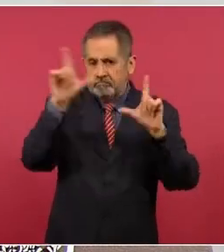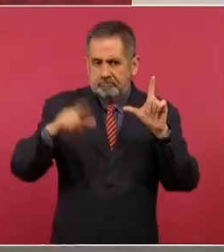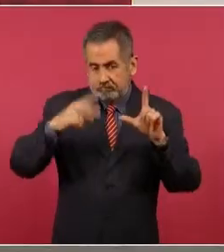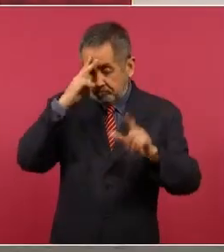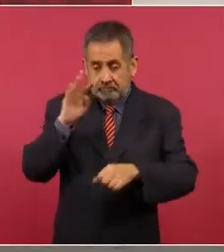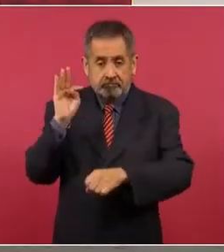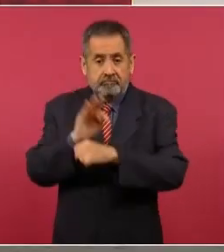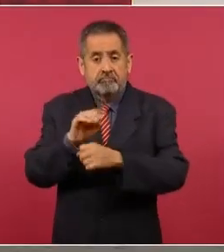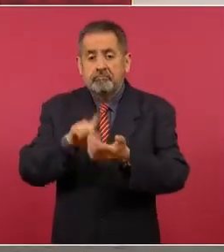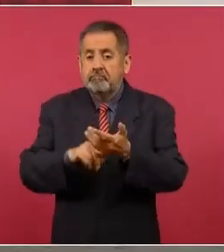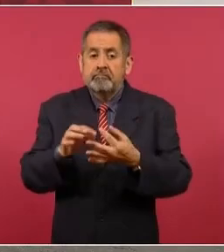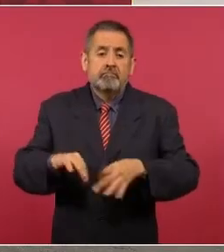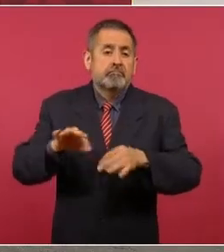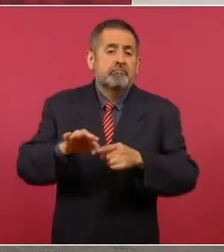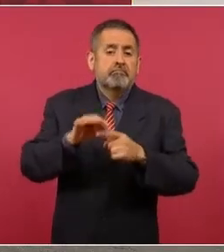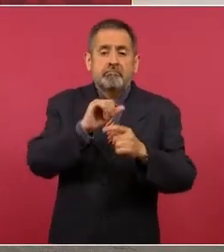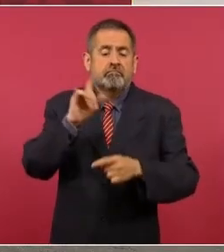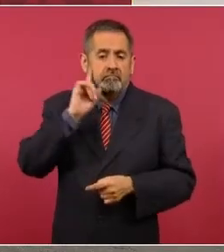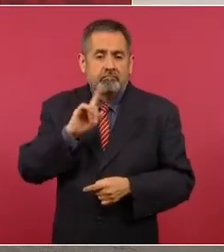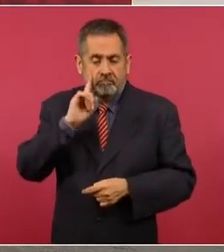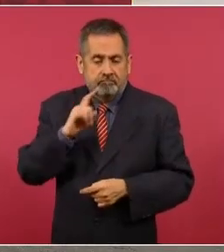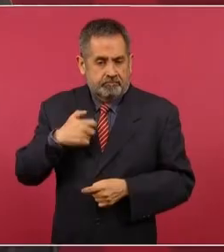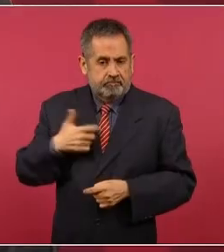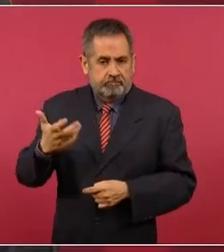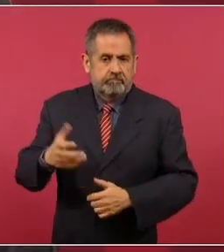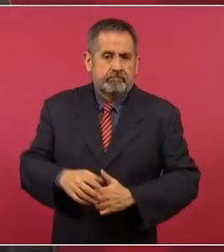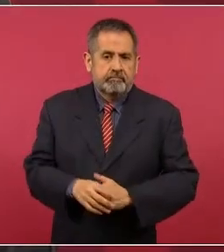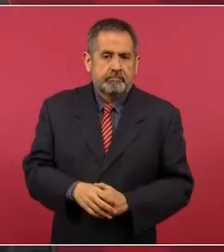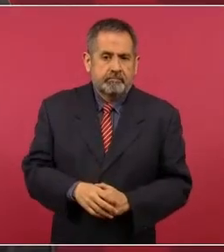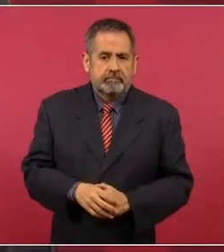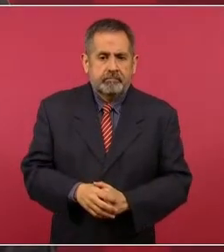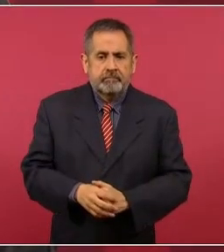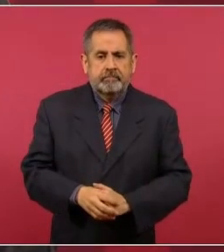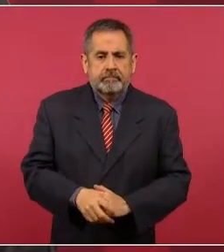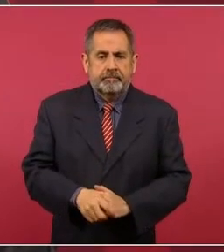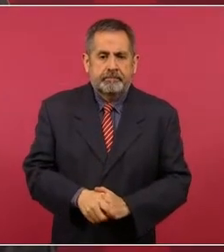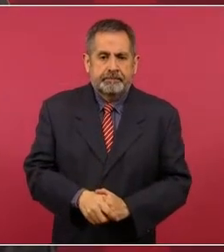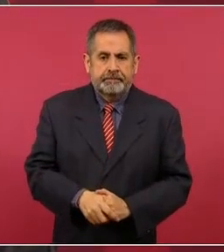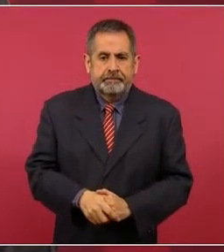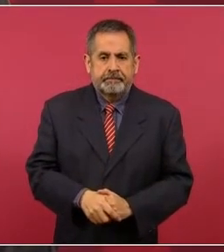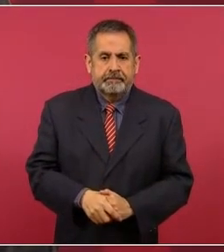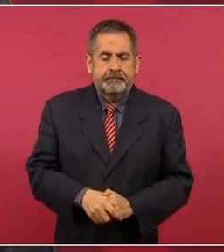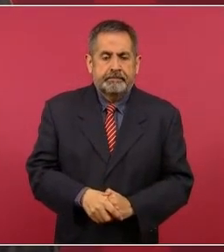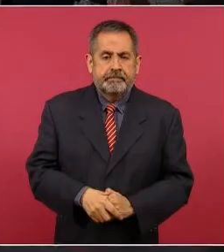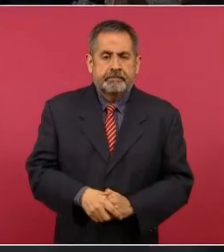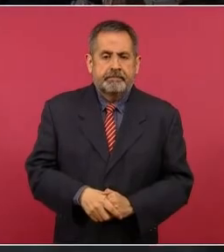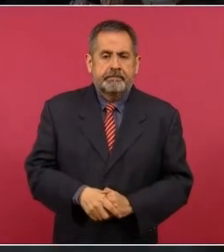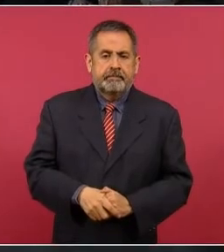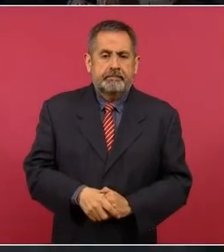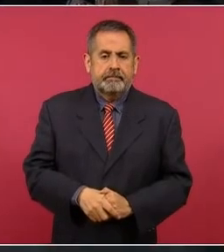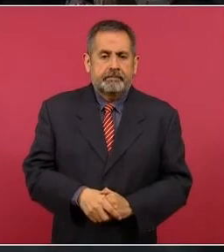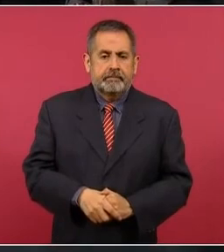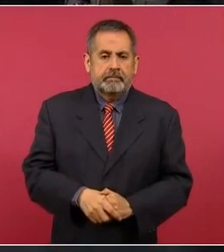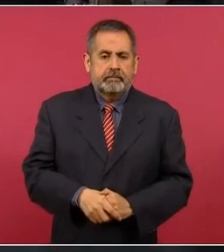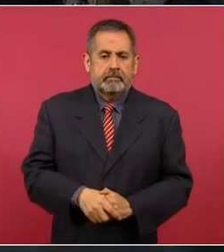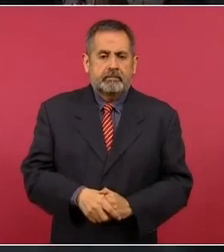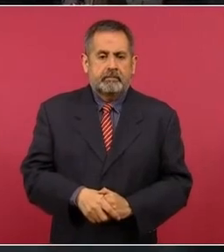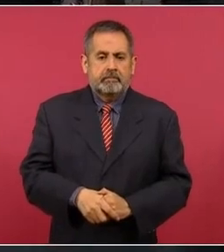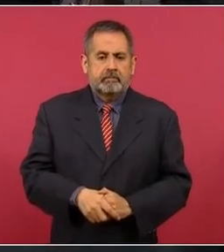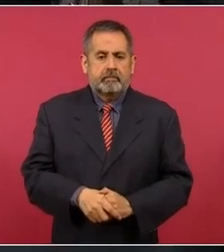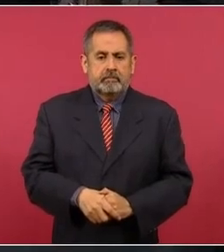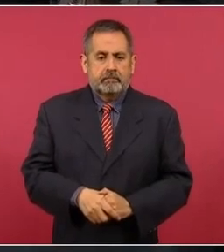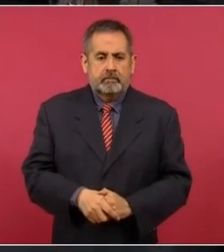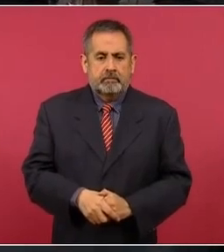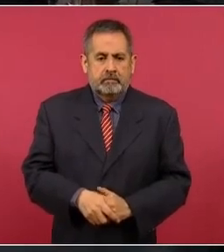en especial de las mujeres lo que hacemos. ¿Reconoce que a pesar de la cifra que nos mostró el secretariado de Ejecutivo nos